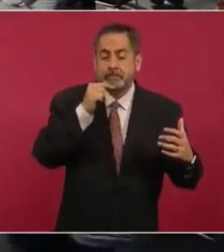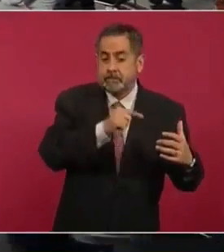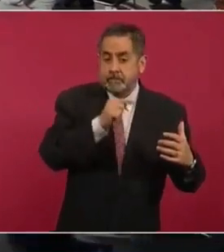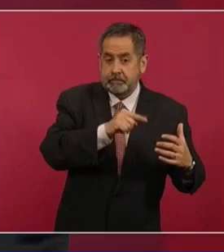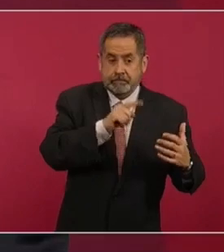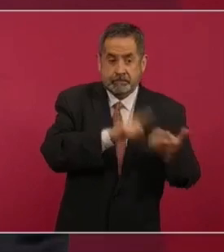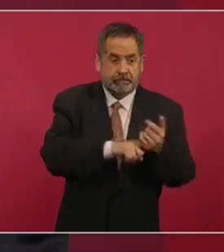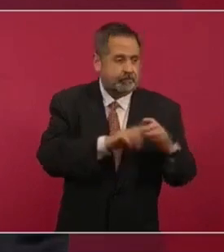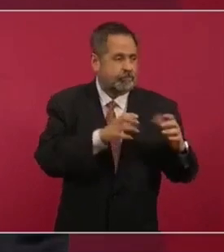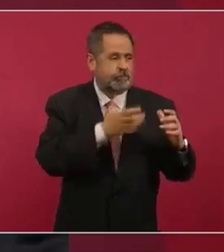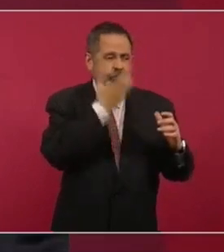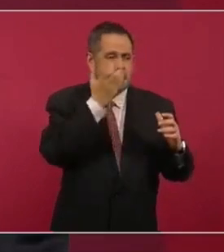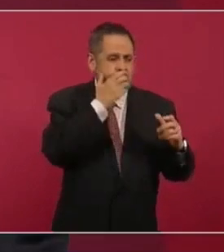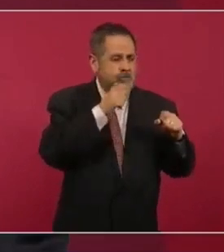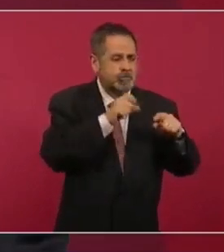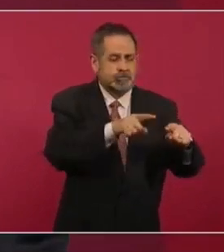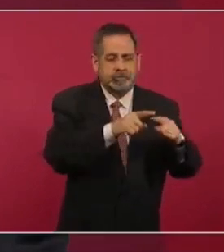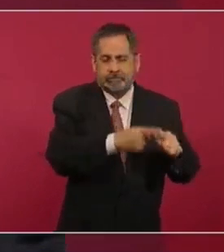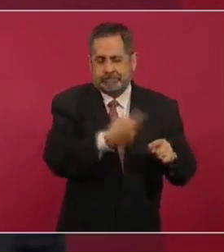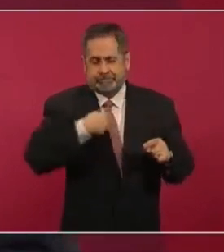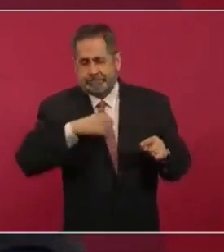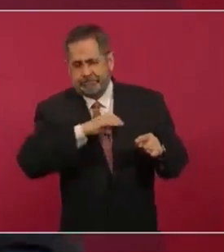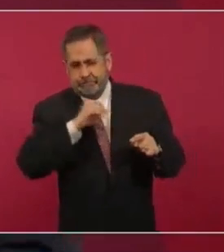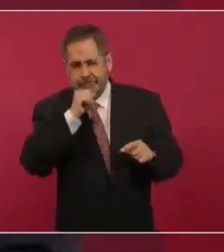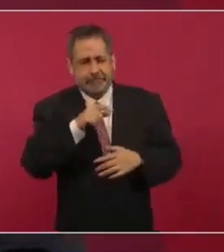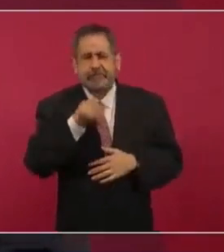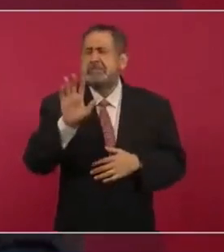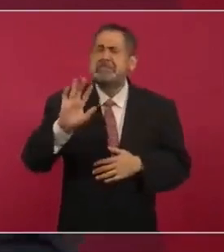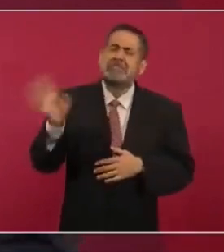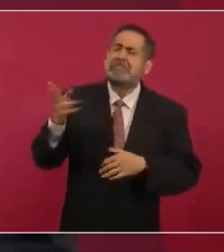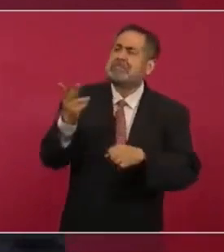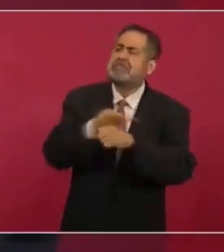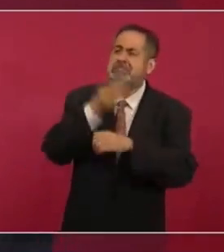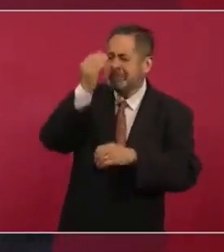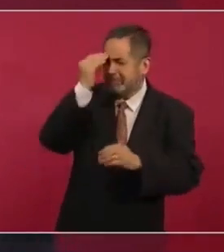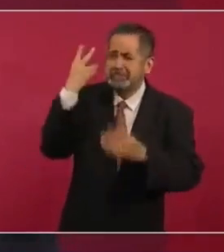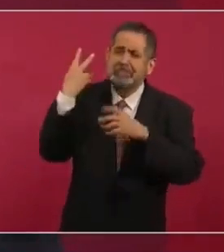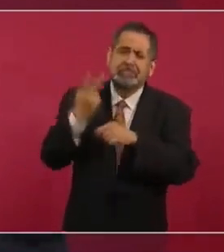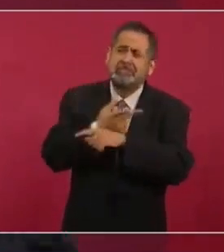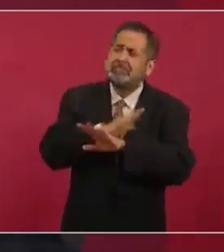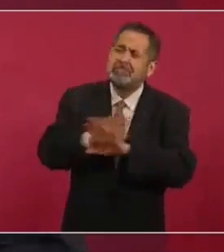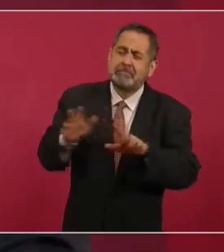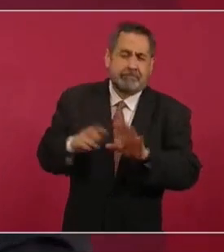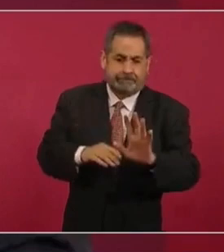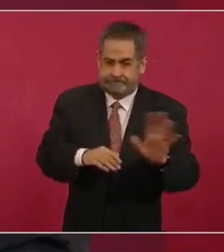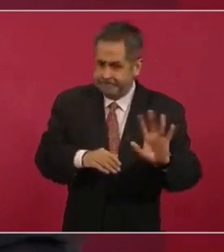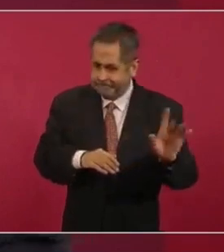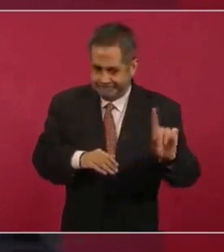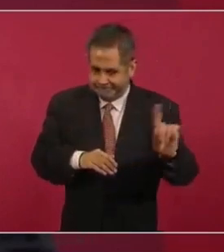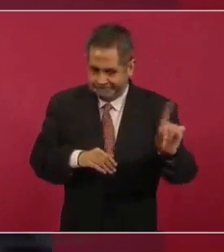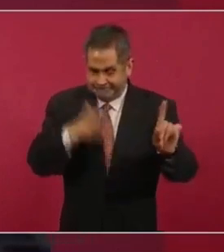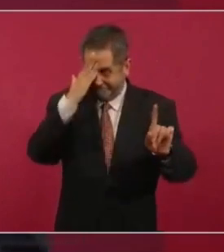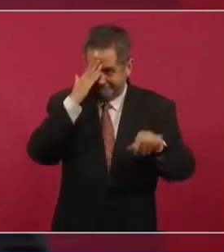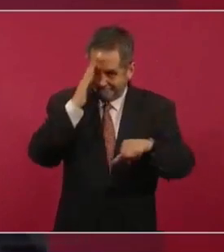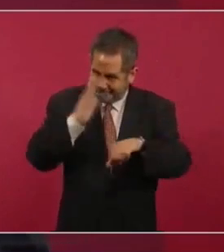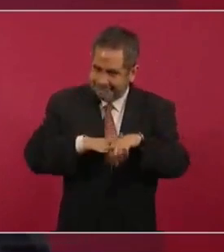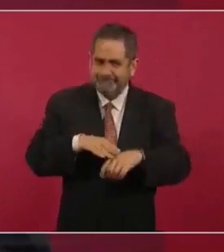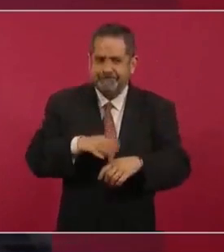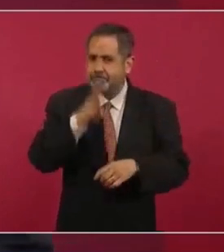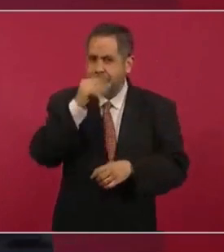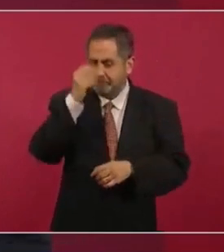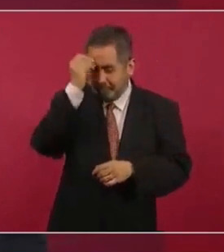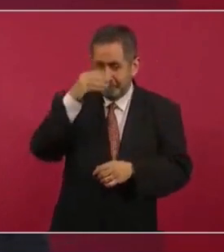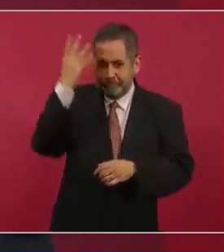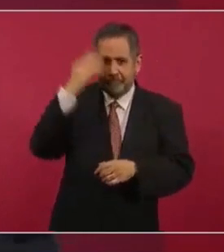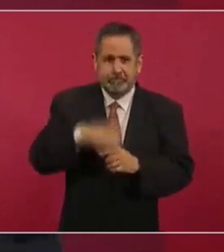los del pensamiento conservador, los que no nos quieren, dicen, eso es pasado, ya no, ¿cómo no?,